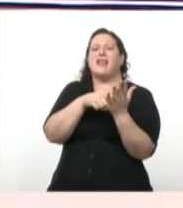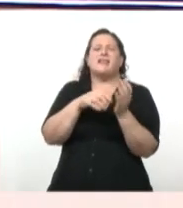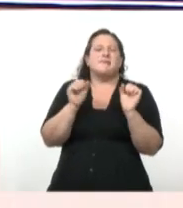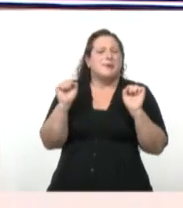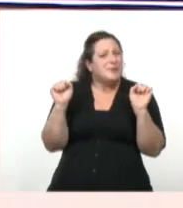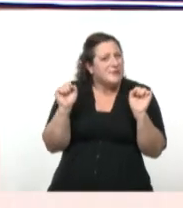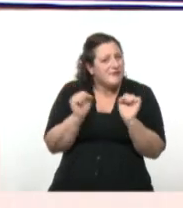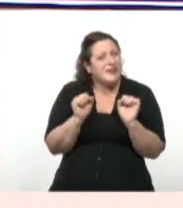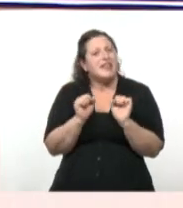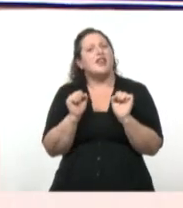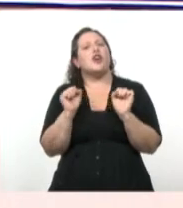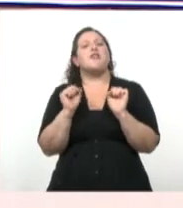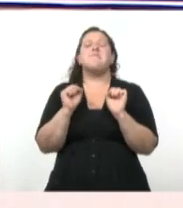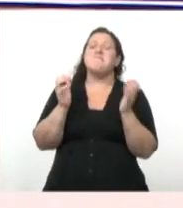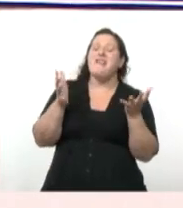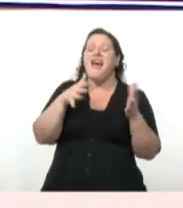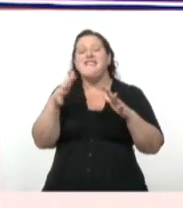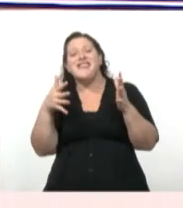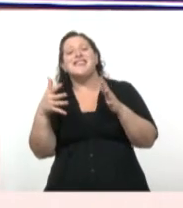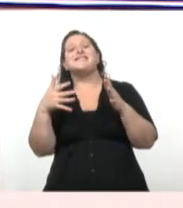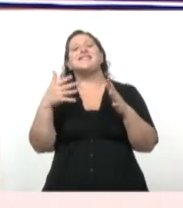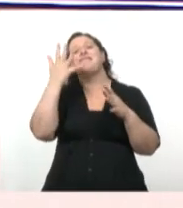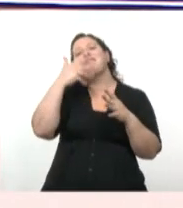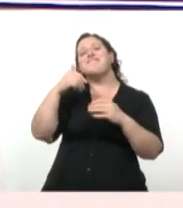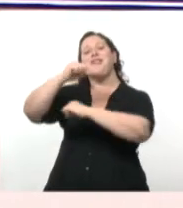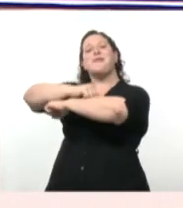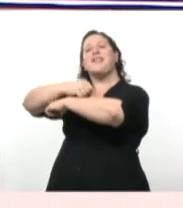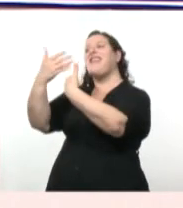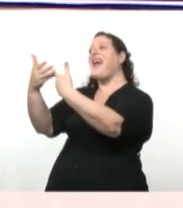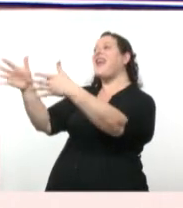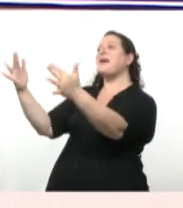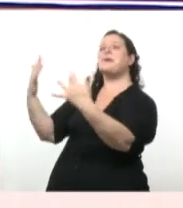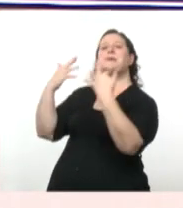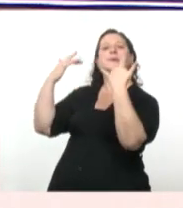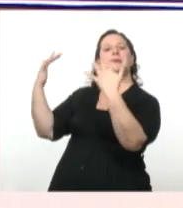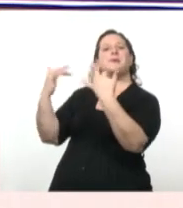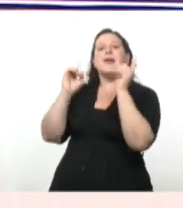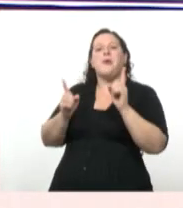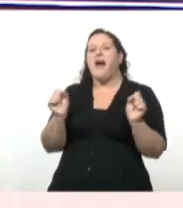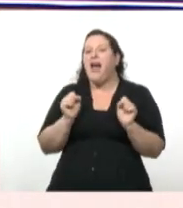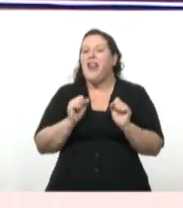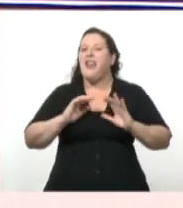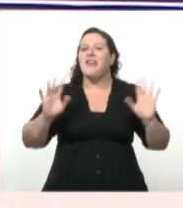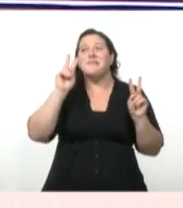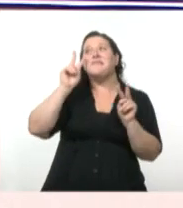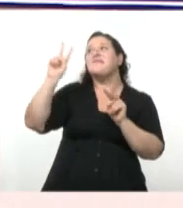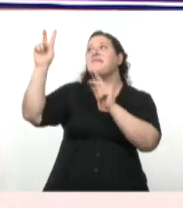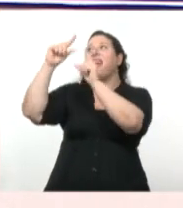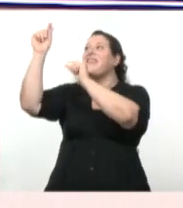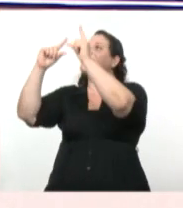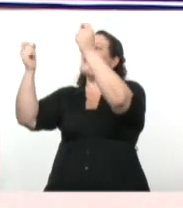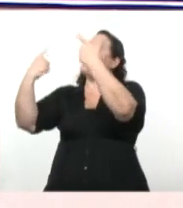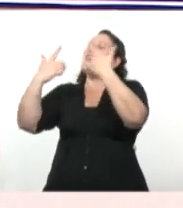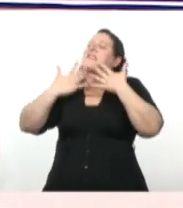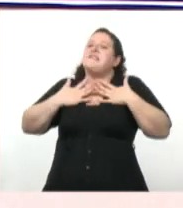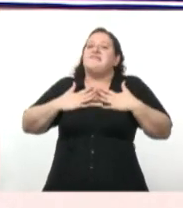a veces me gusta trabajar con la ventana abierta. Mirar las estrellas descansa y apacigua